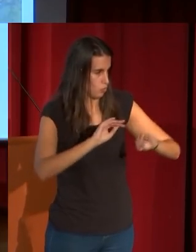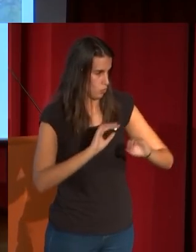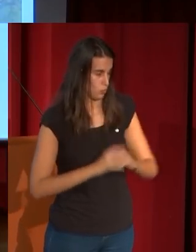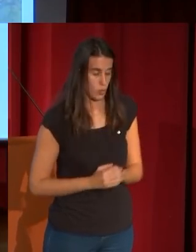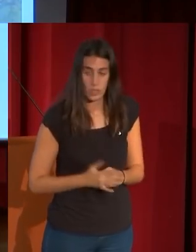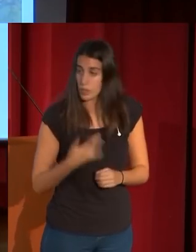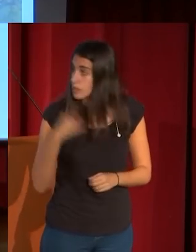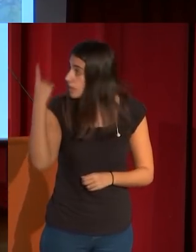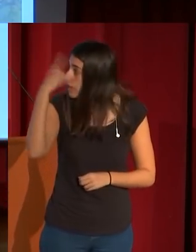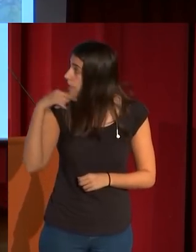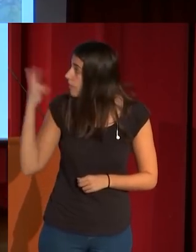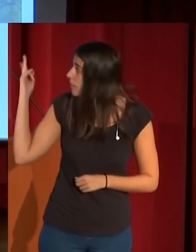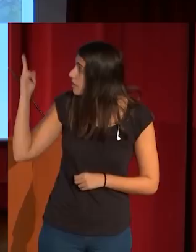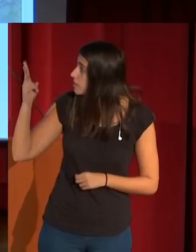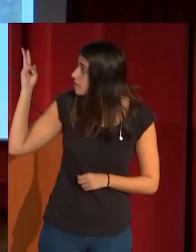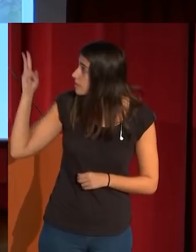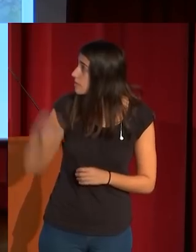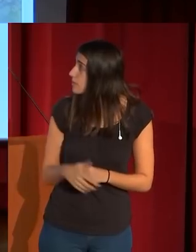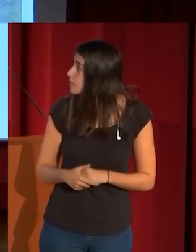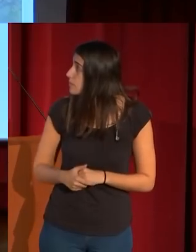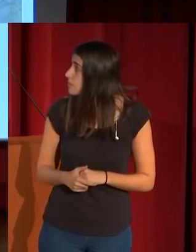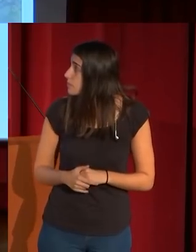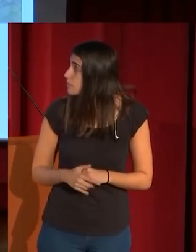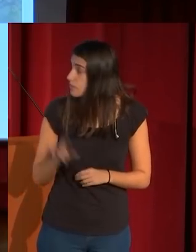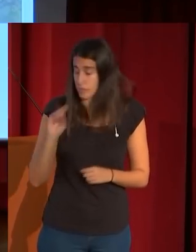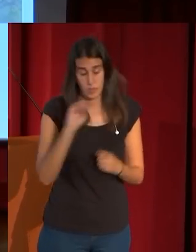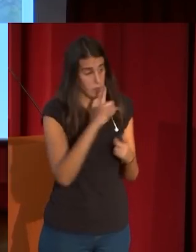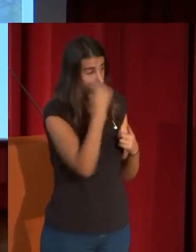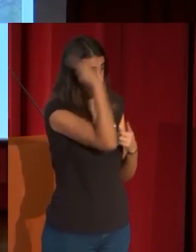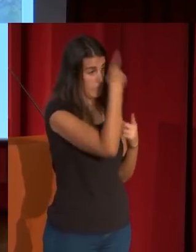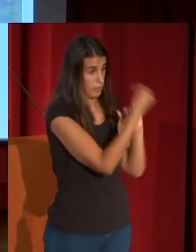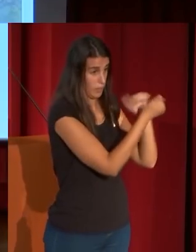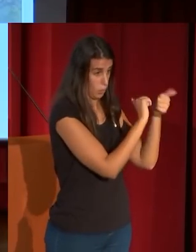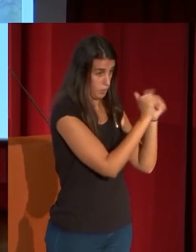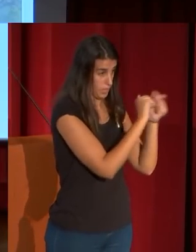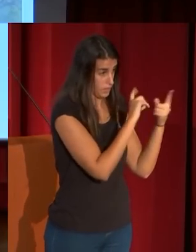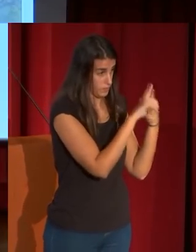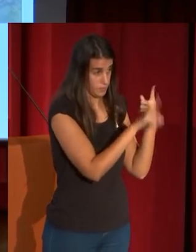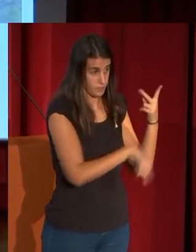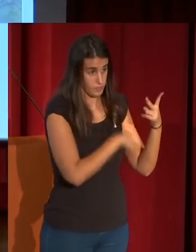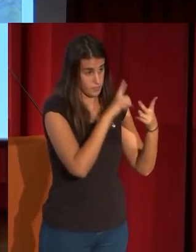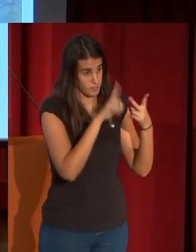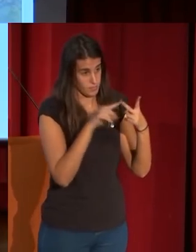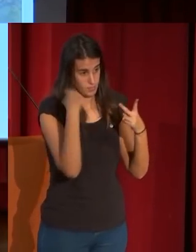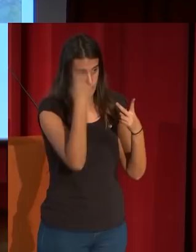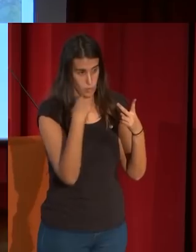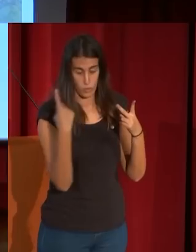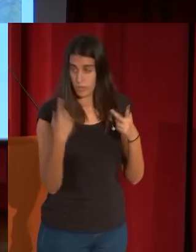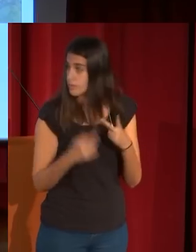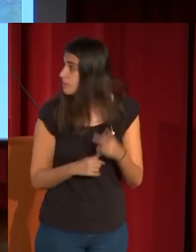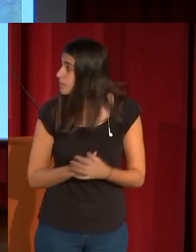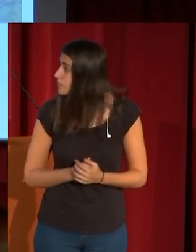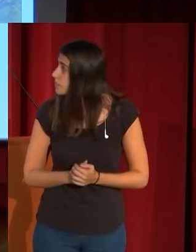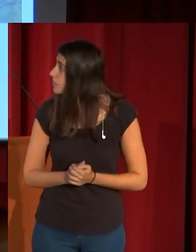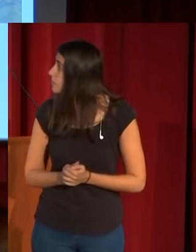las cabezas que copia que no están seguidas. Una es esta que tienen aquí y otra esta que tienen aquí. Y esto es lo que